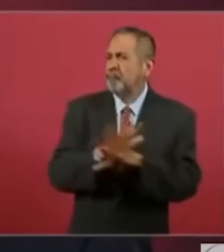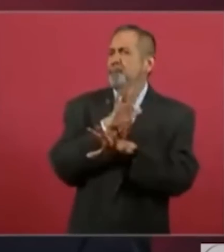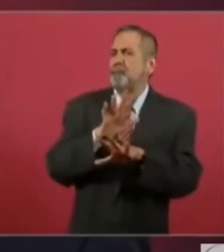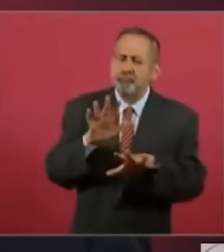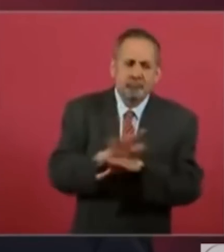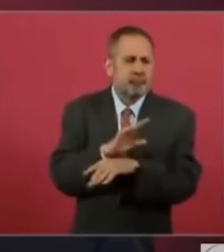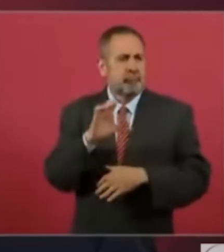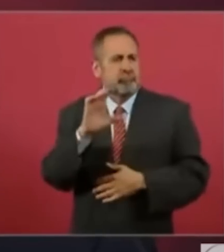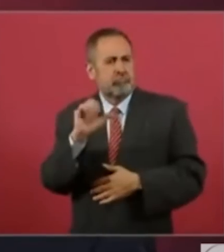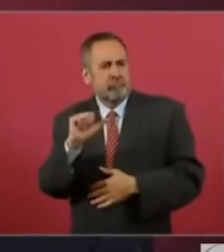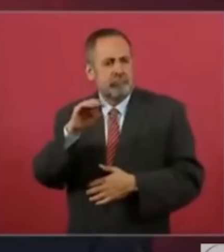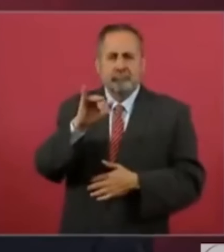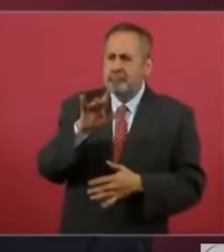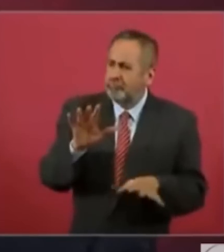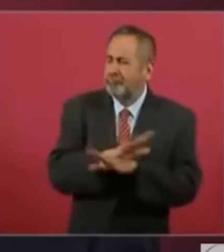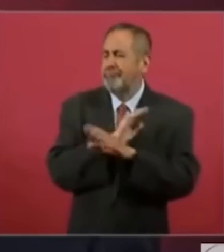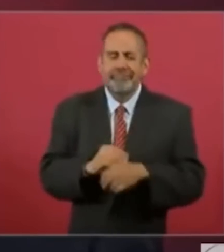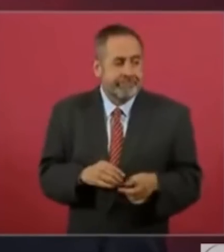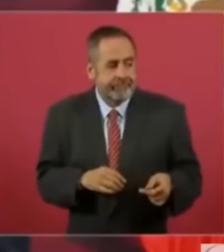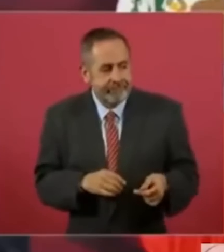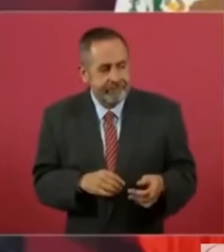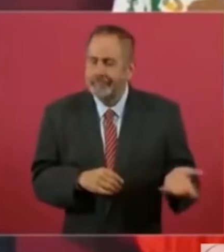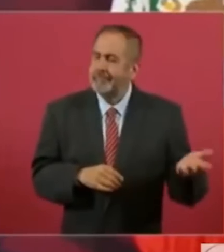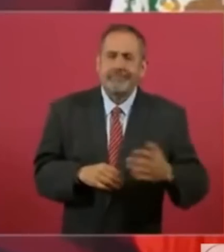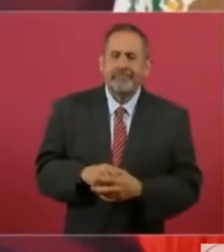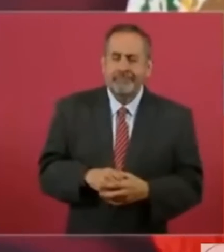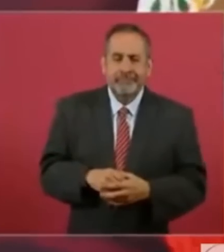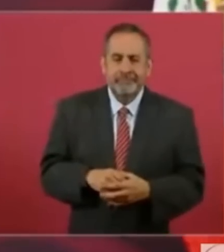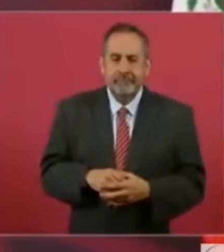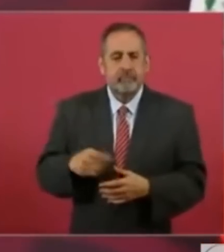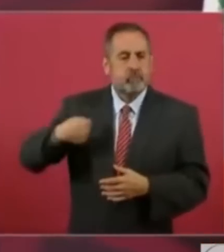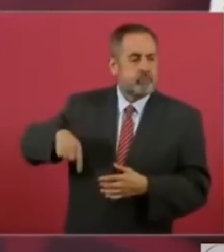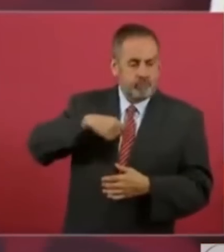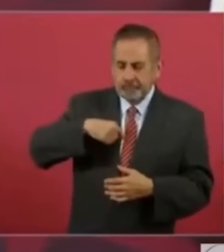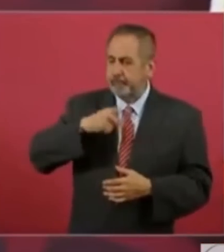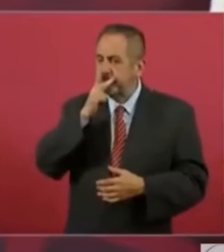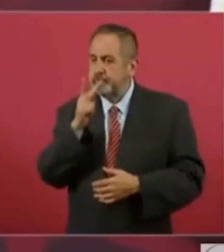palabra que nosotros tuvimos que ponerle cambio verdadero,